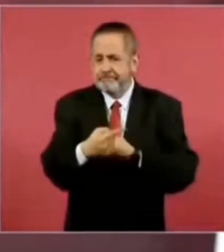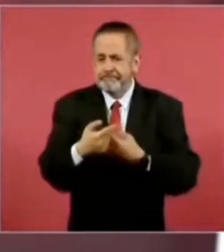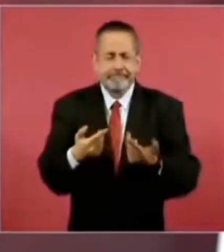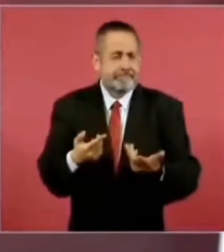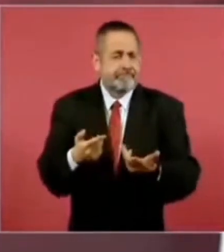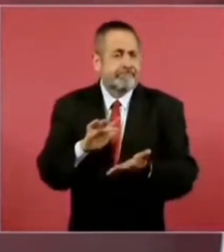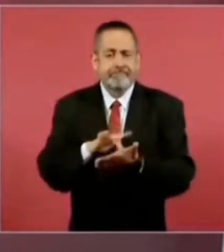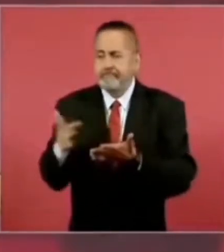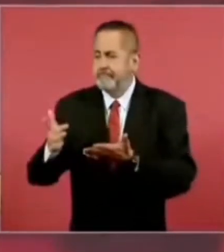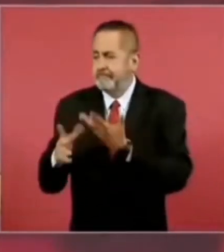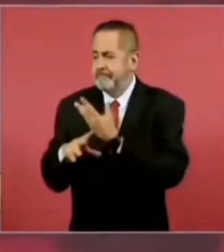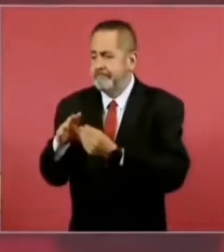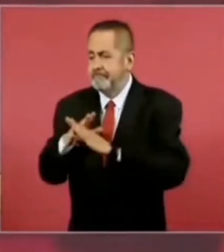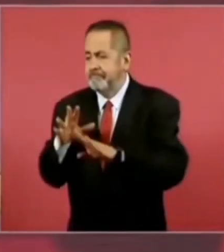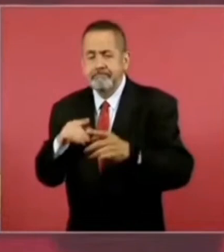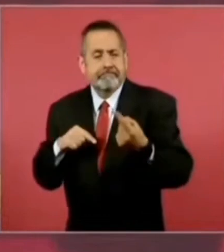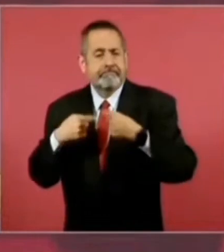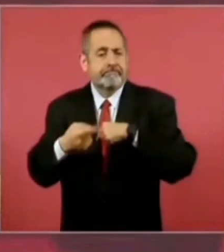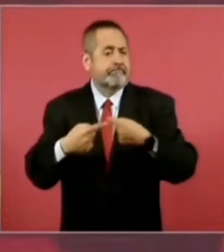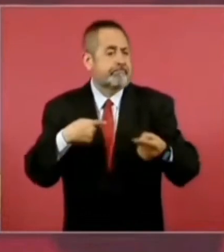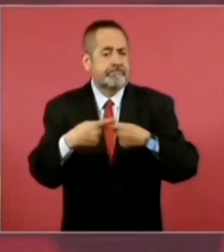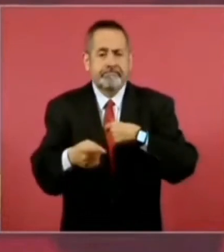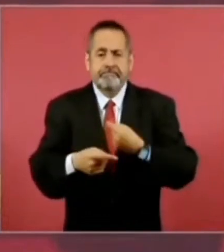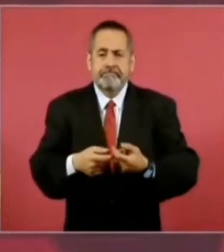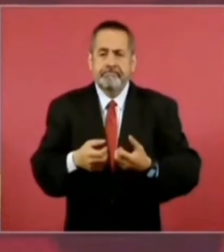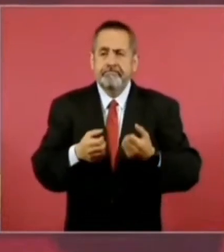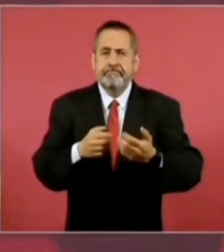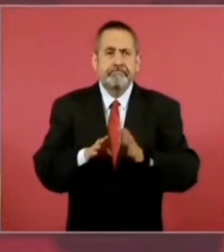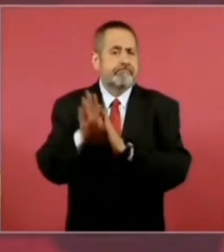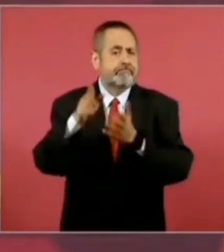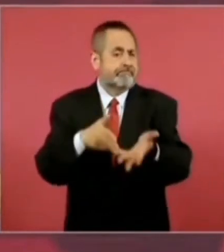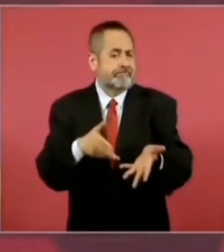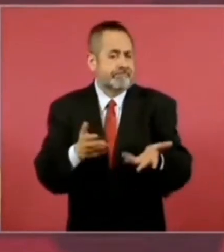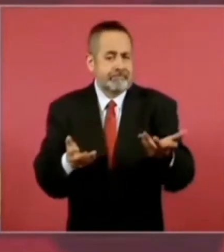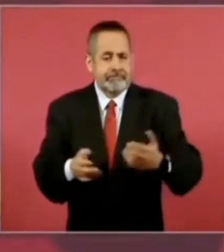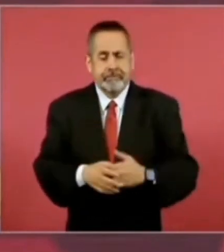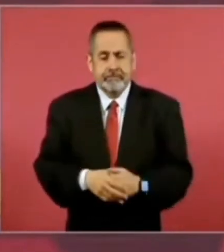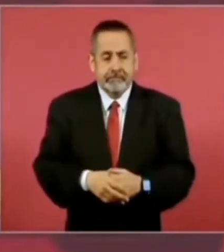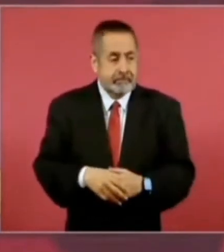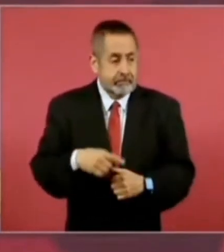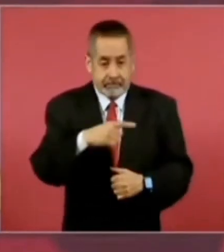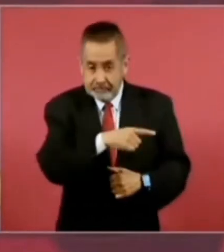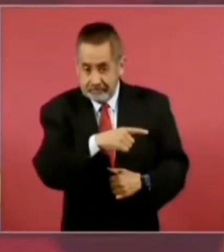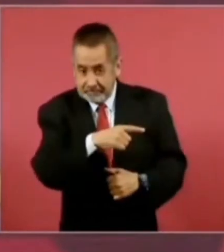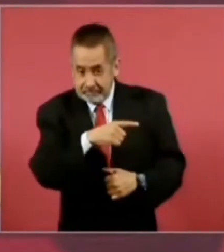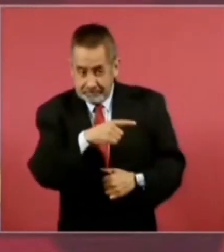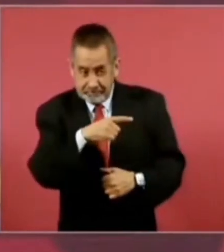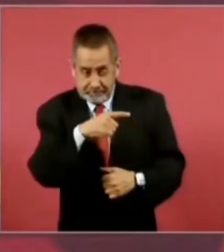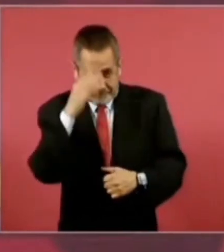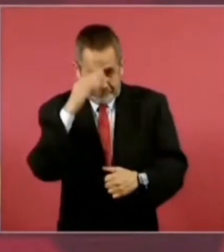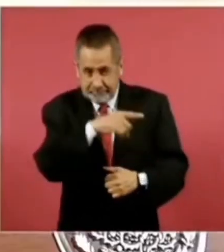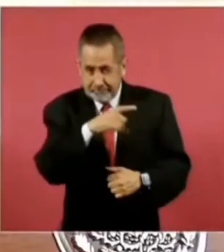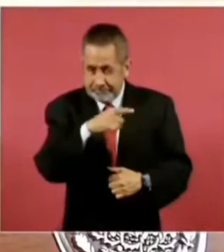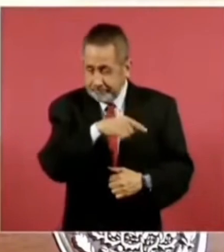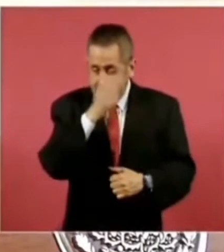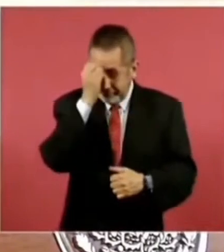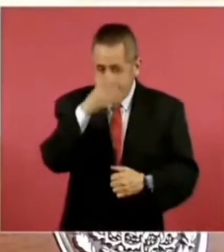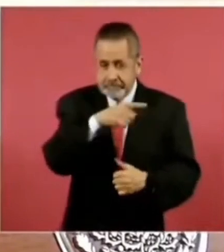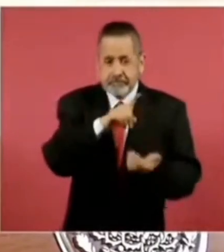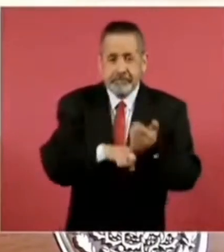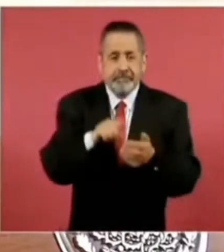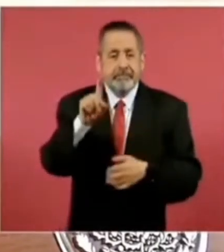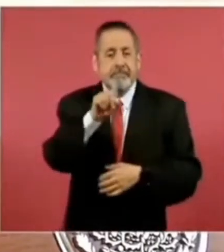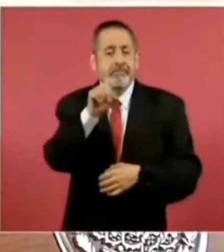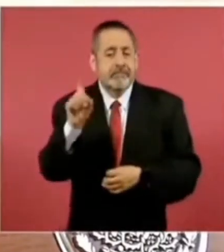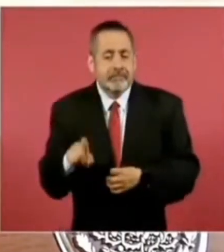la migración, que a ese señor ya se le olvidó de que Texas